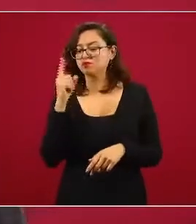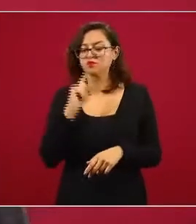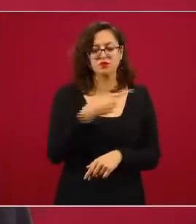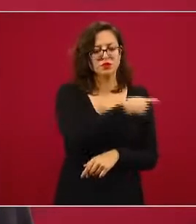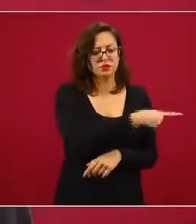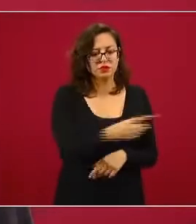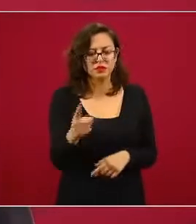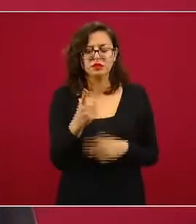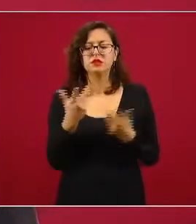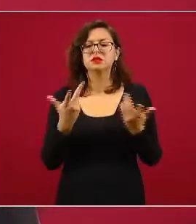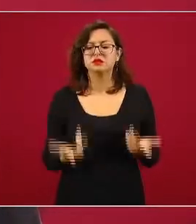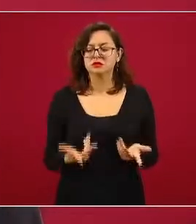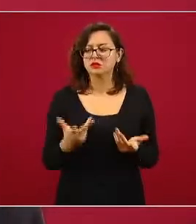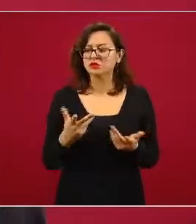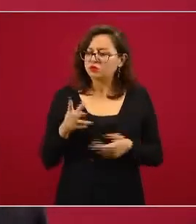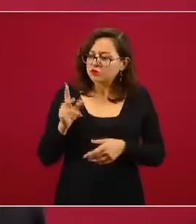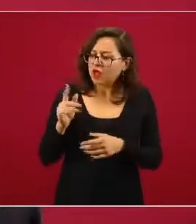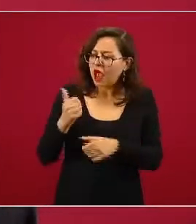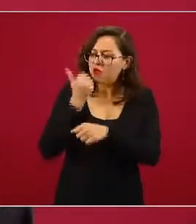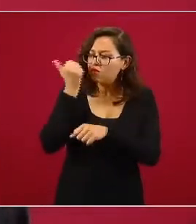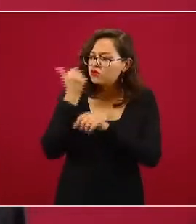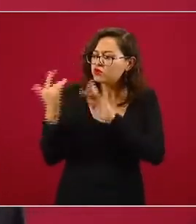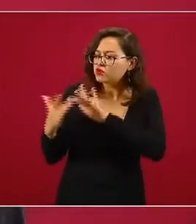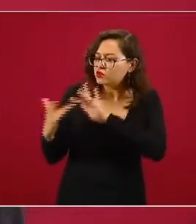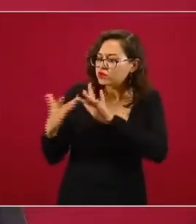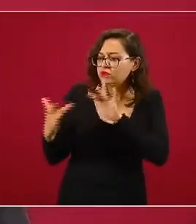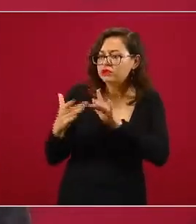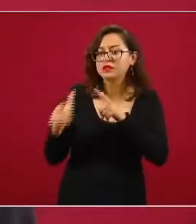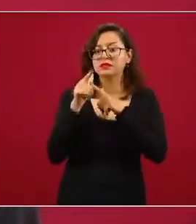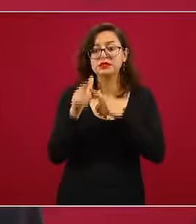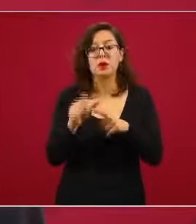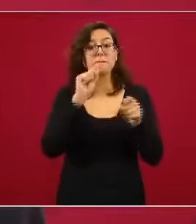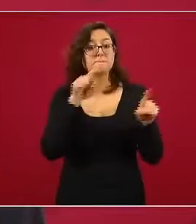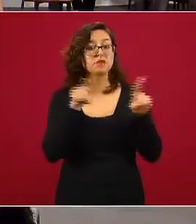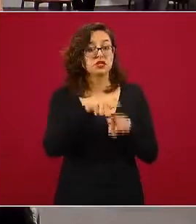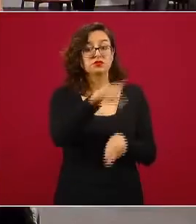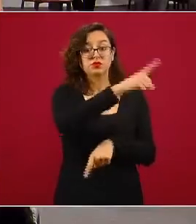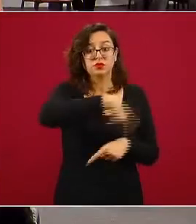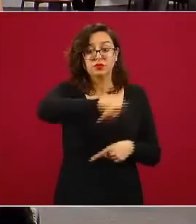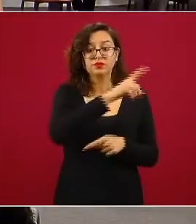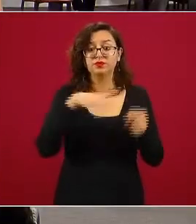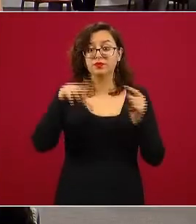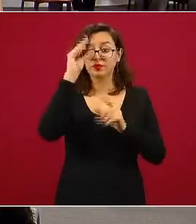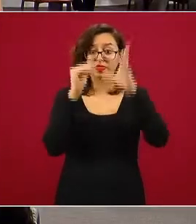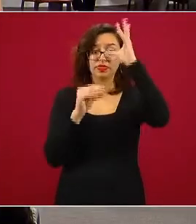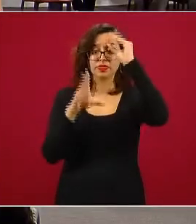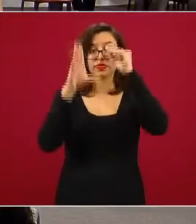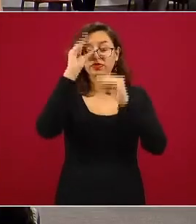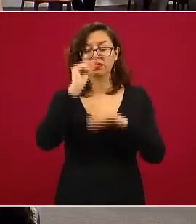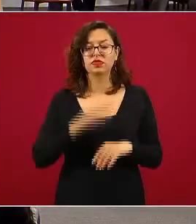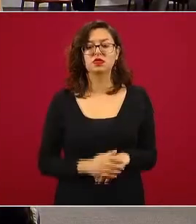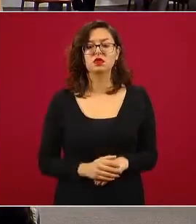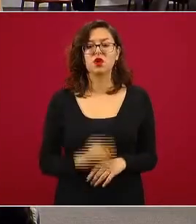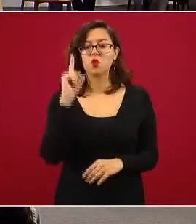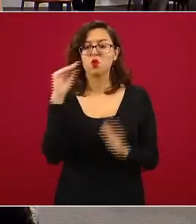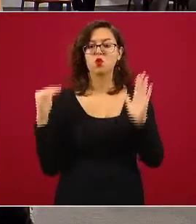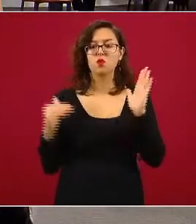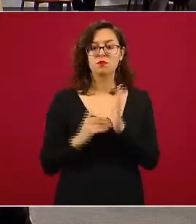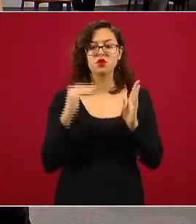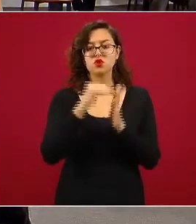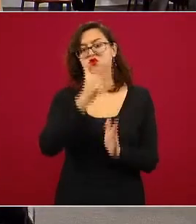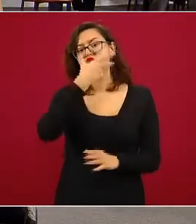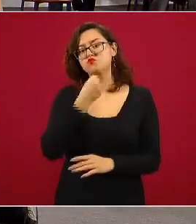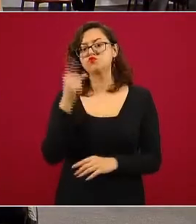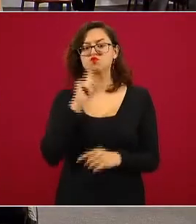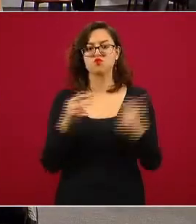el aprendizaje de sus alumnos y también en capacitarse. Un millón de maestras y maestros